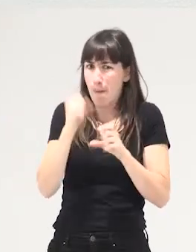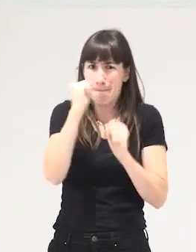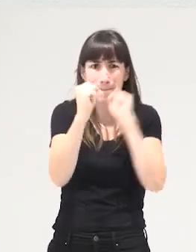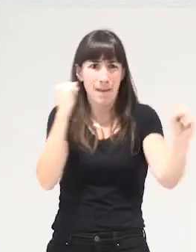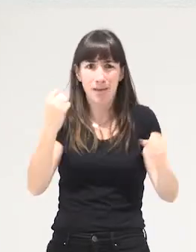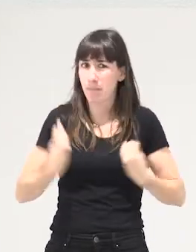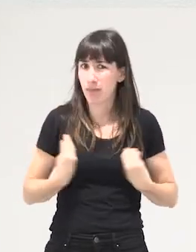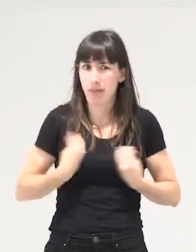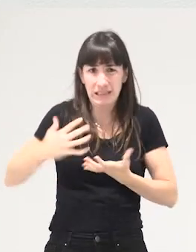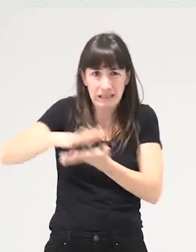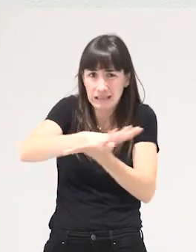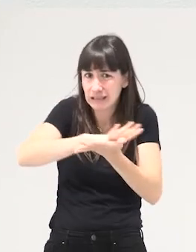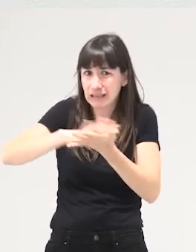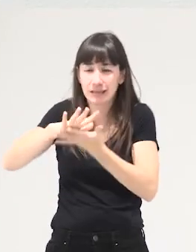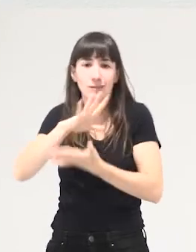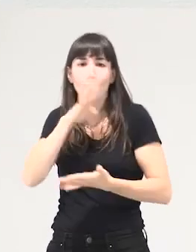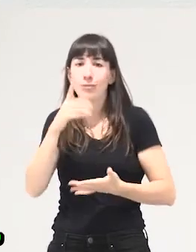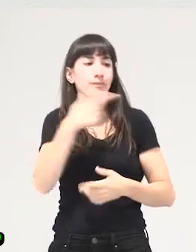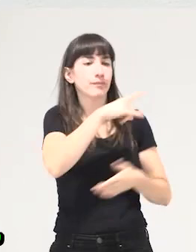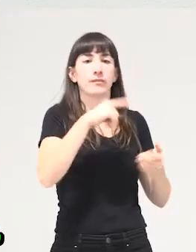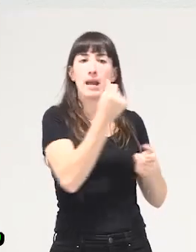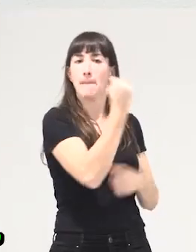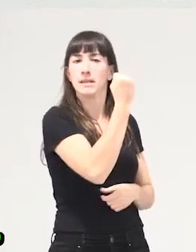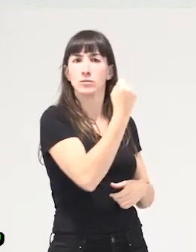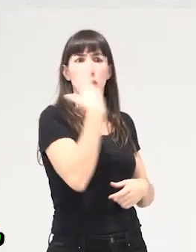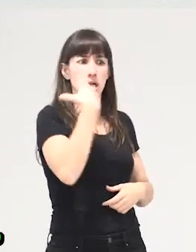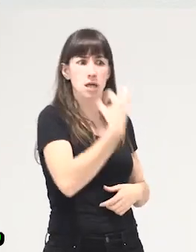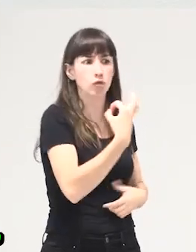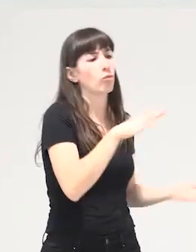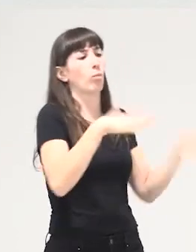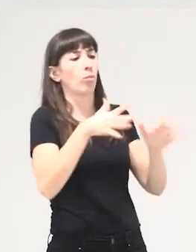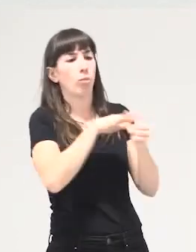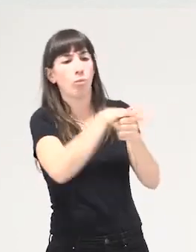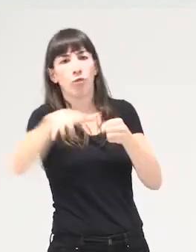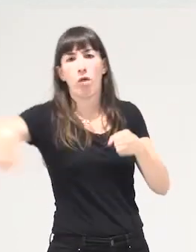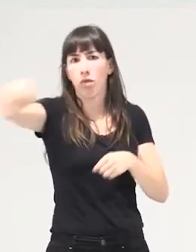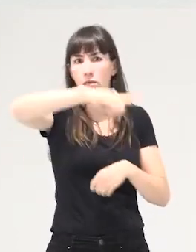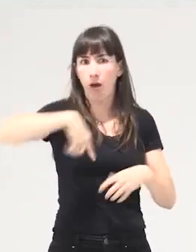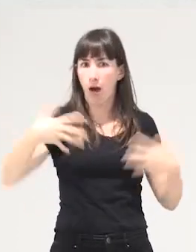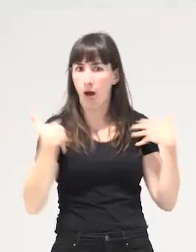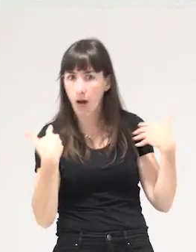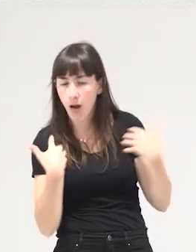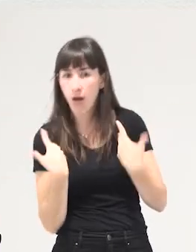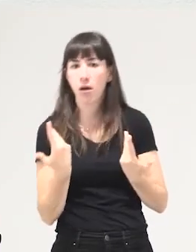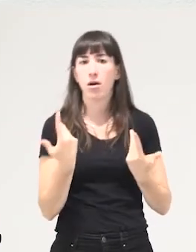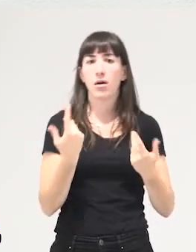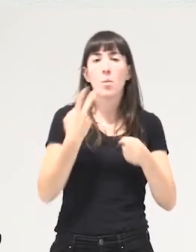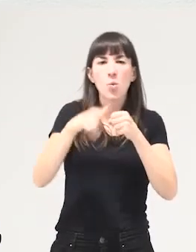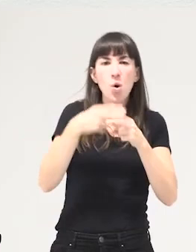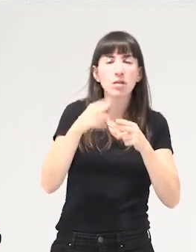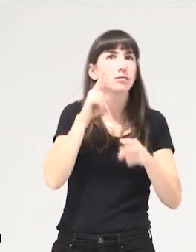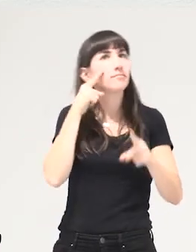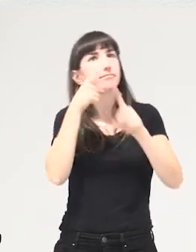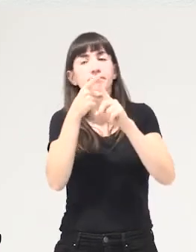políticas que socializaban los riesgos del capital y privatizaban los riesgos de la vida políticas que permitían recuperar el negocio a costa de